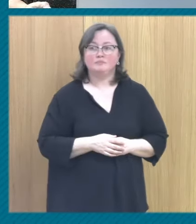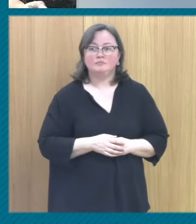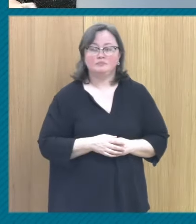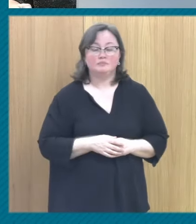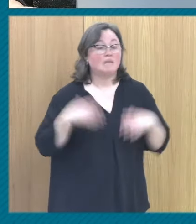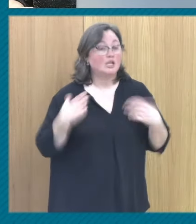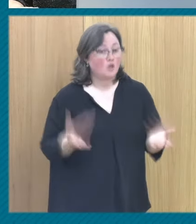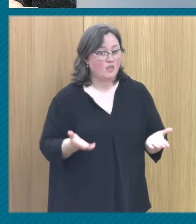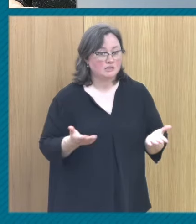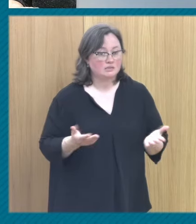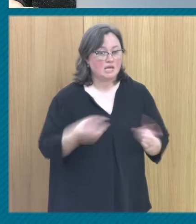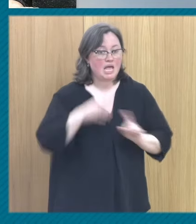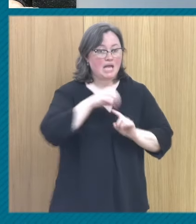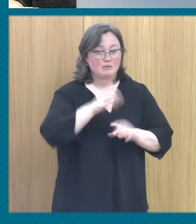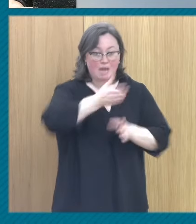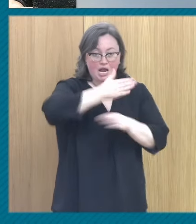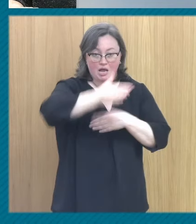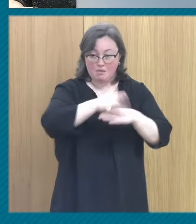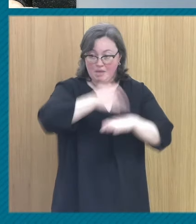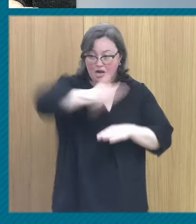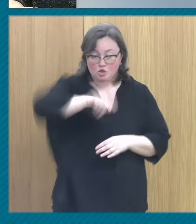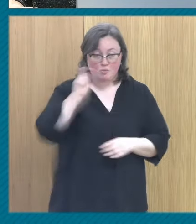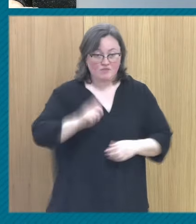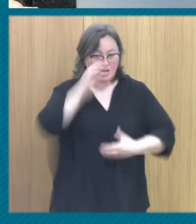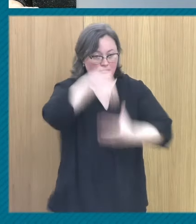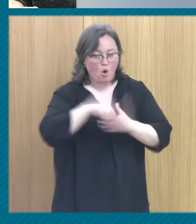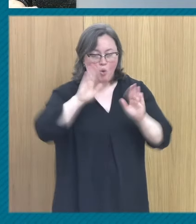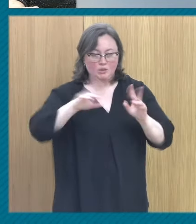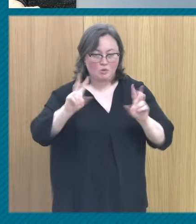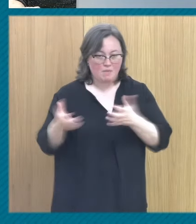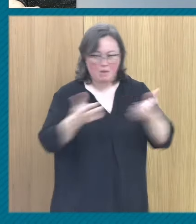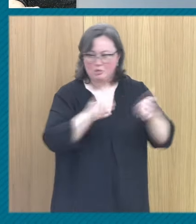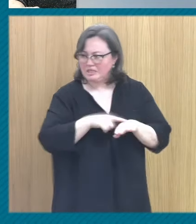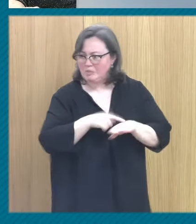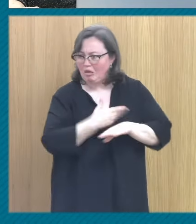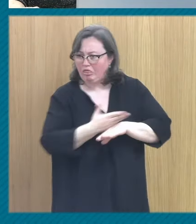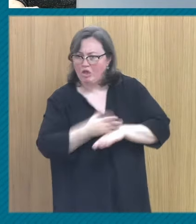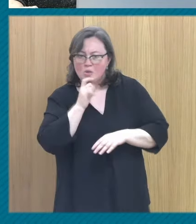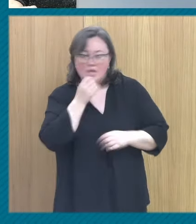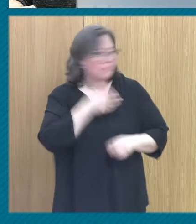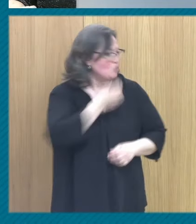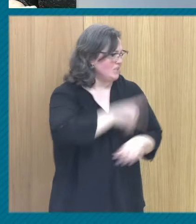entonces claves para la intervención mi último bloque y con esto acabo porque no sé cómo vamos de tiempo